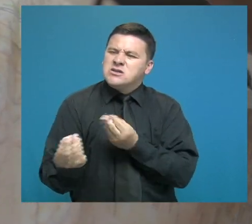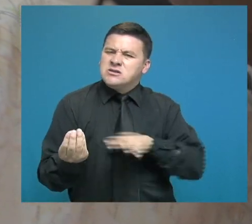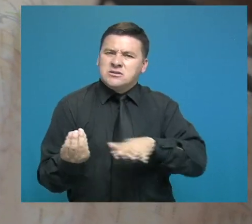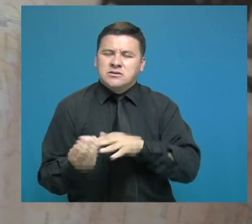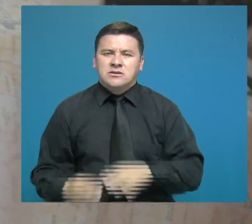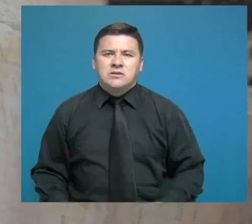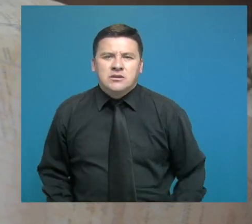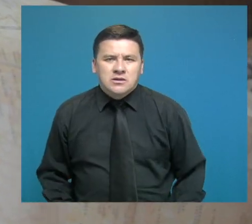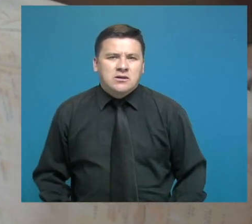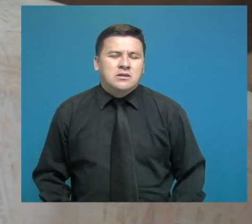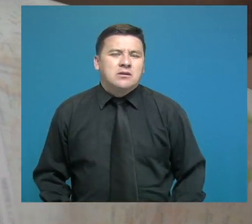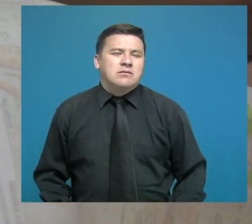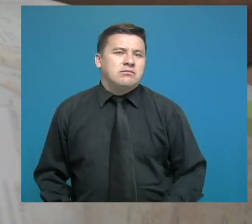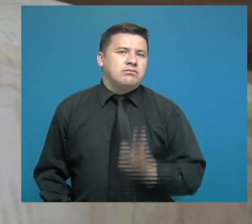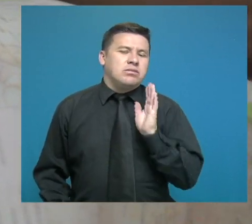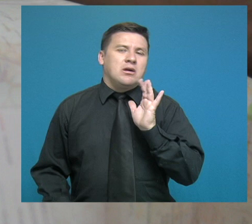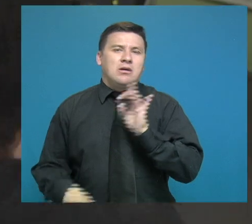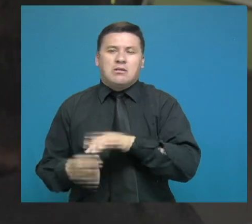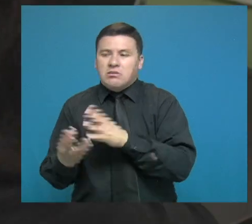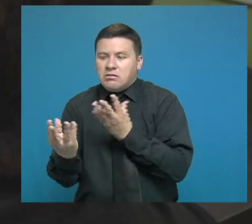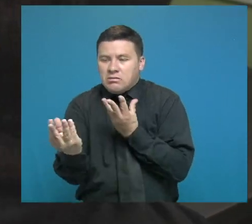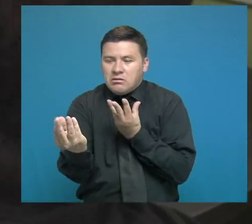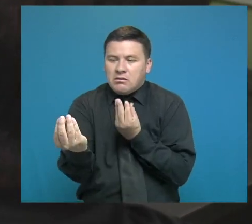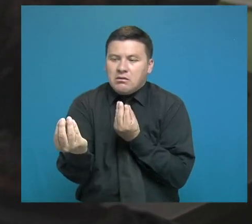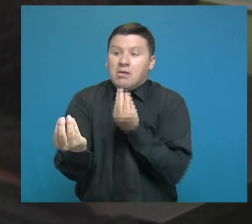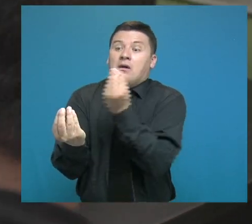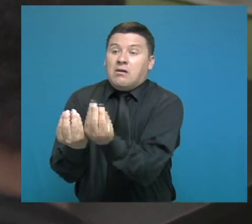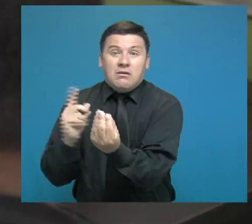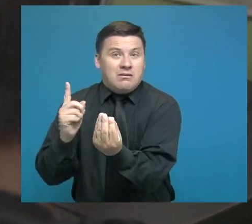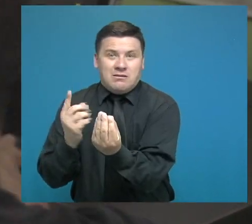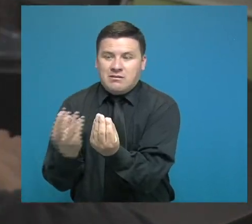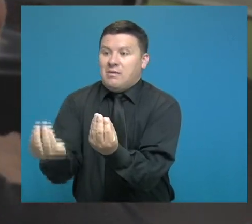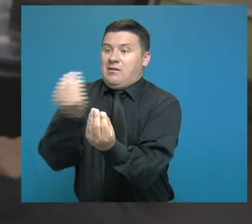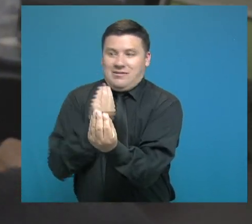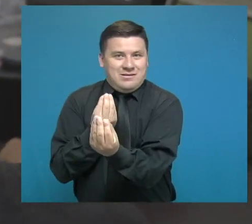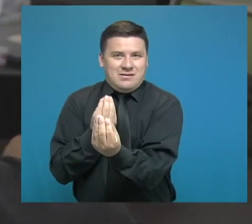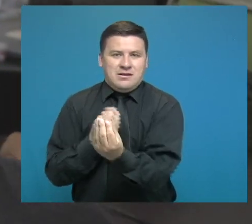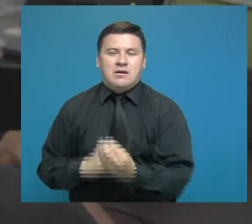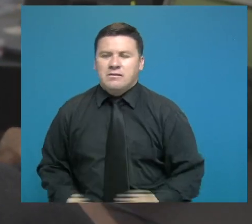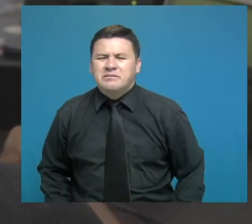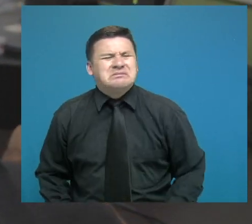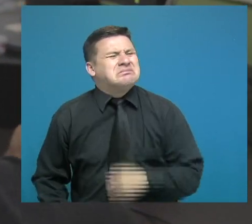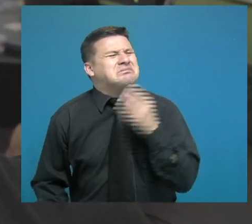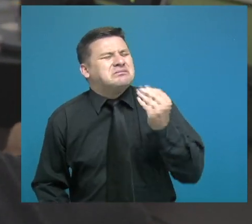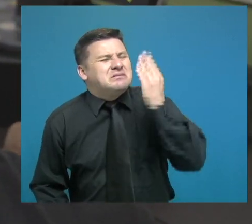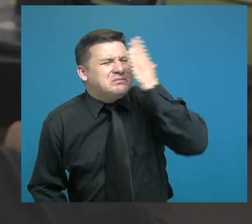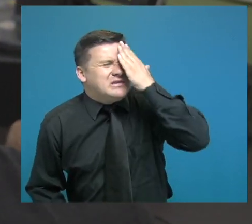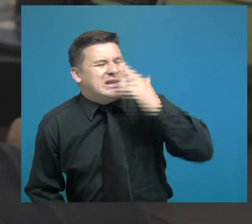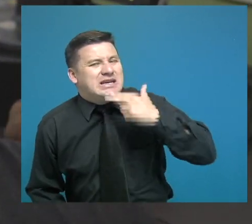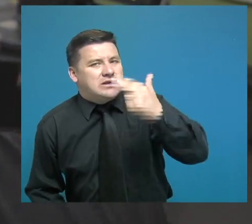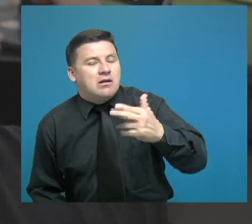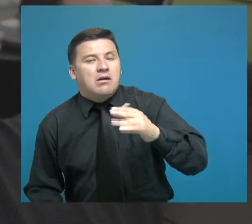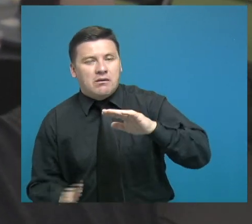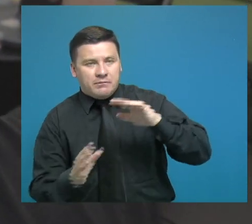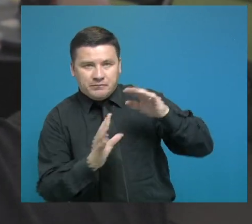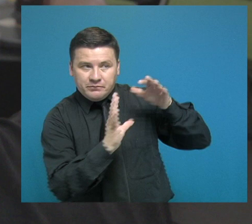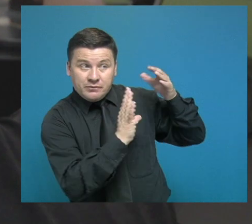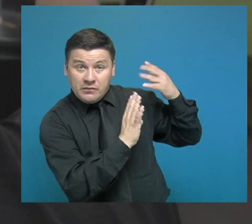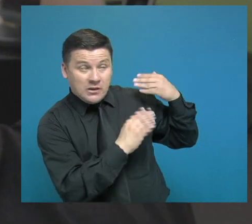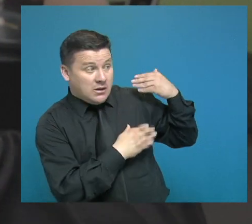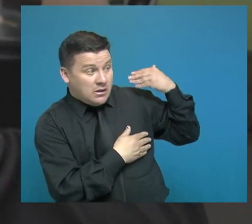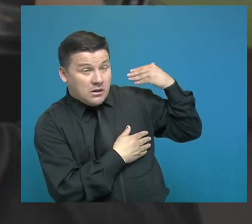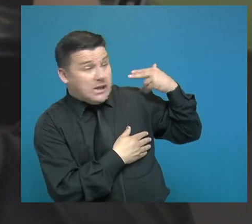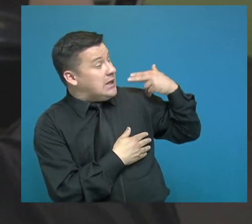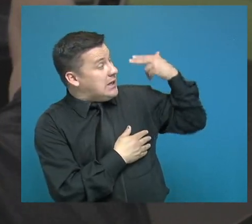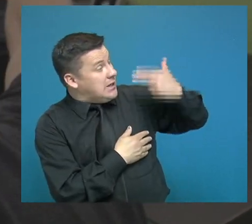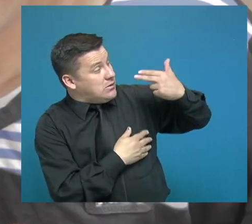límites o qué era lo que se estaban... Conflictos de proteger, no tener que pasarse para el un lado y para el otro. ¿Qué hicimos de memoria histórica? Contar toda la historia.